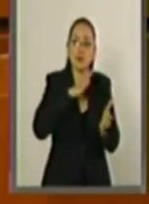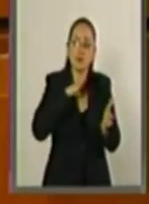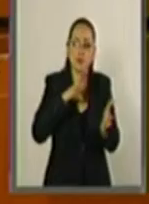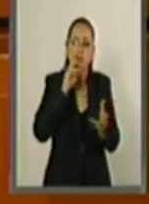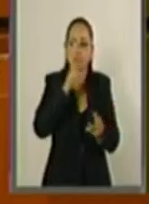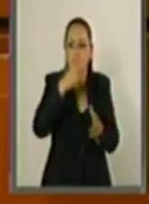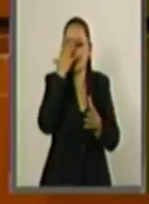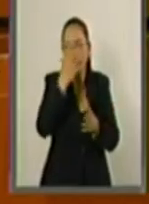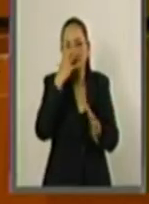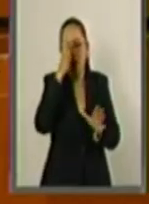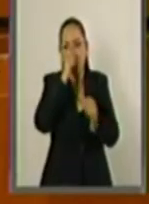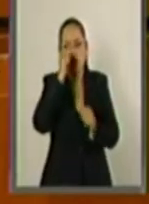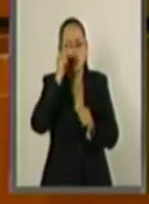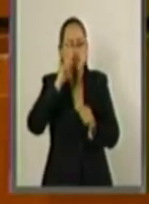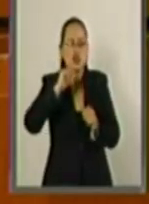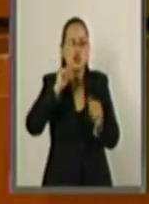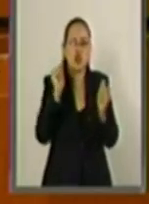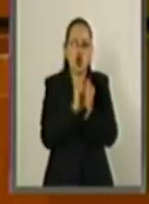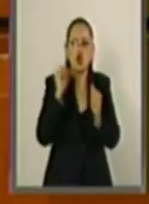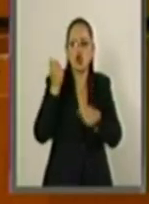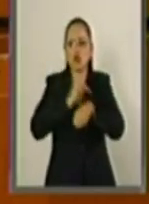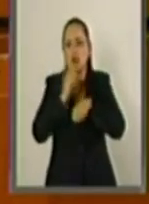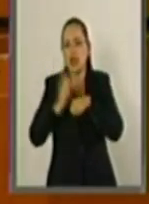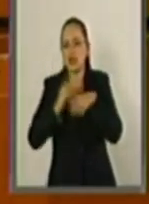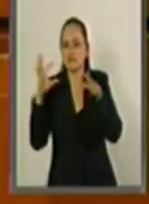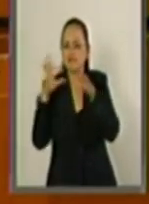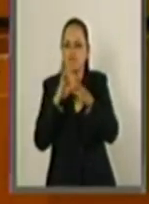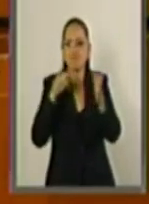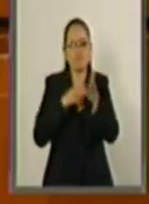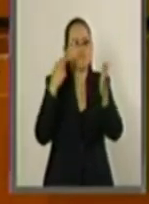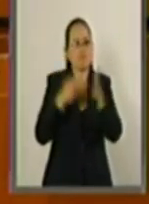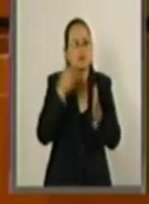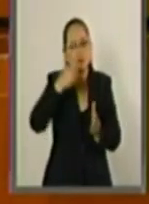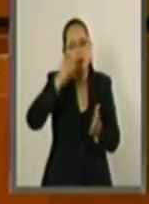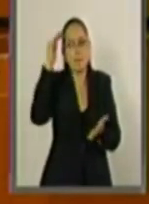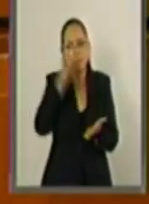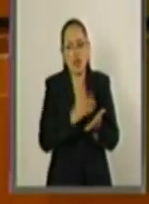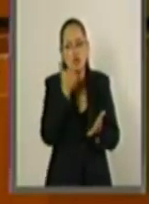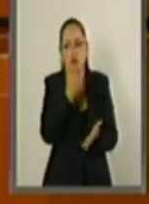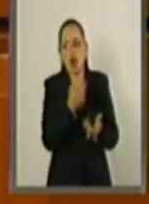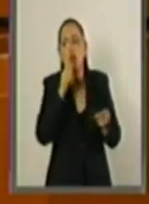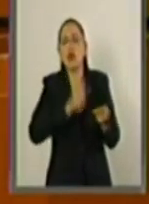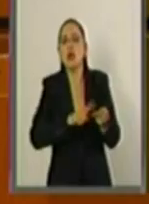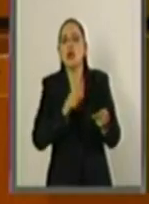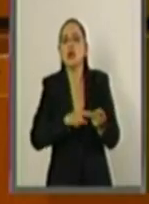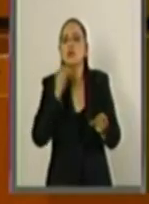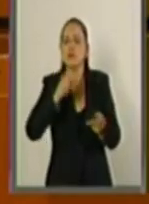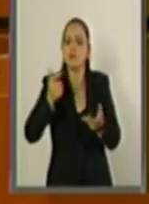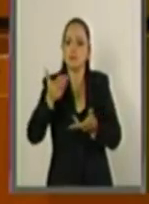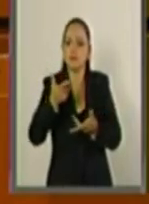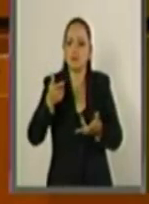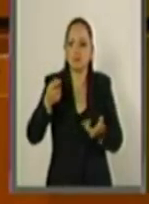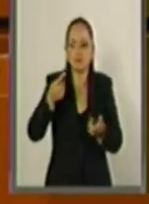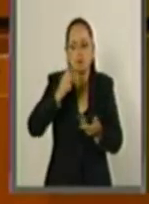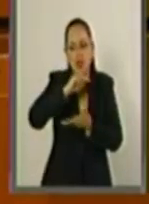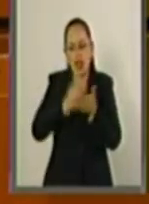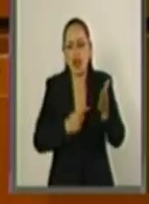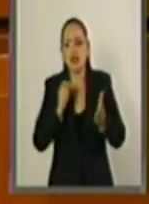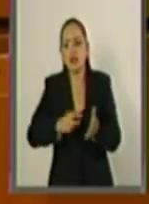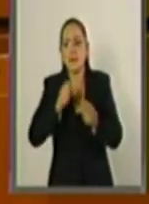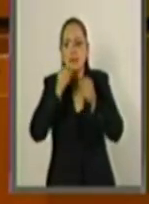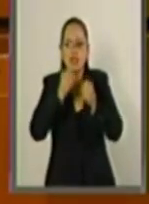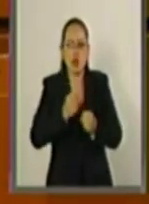de convenios bilaterales aéreos con la herramienta que permite reducir costos logísticos y mejorar la seguridad